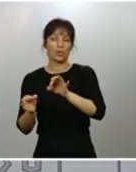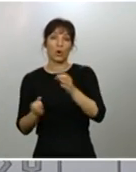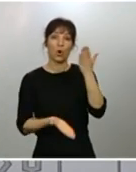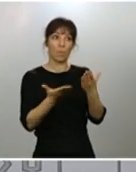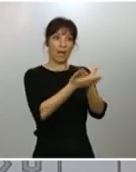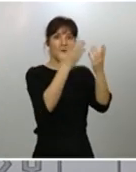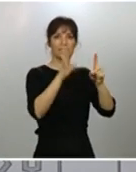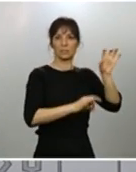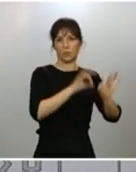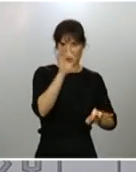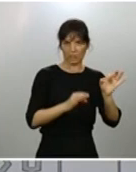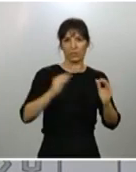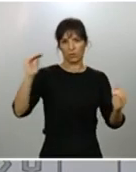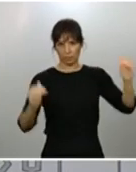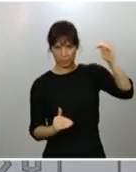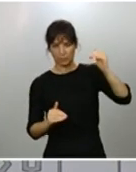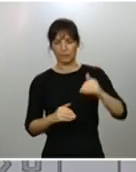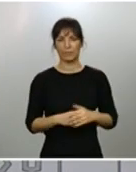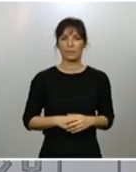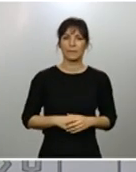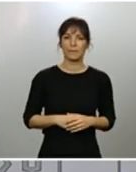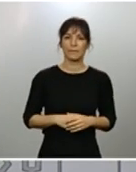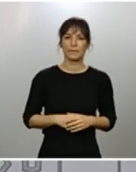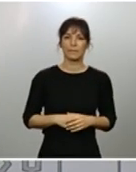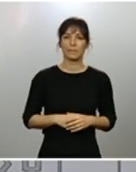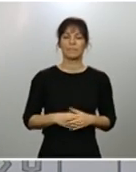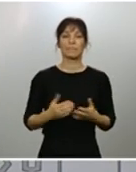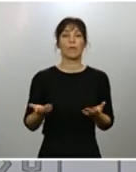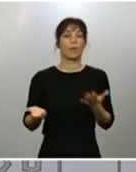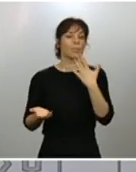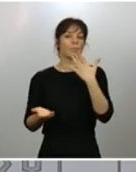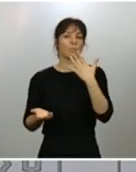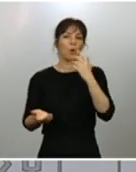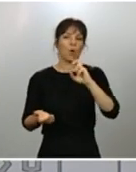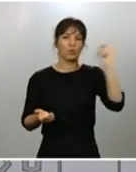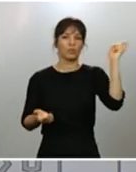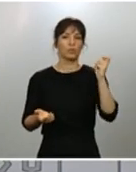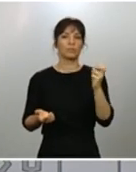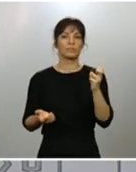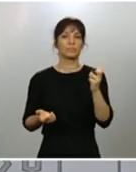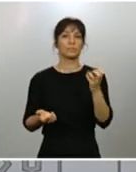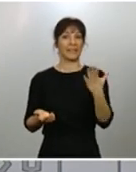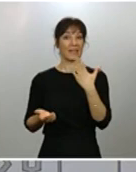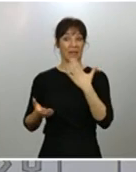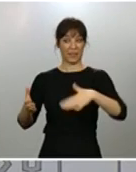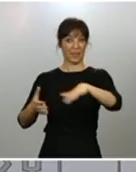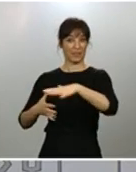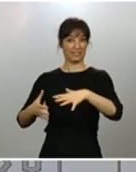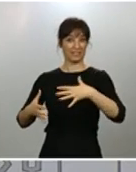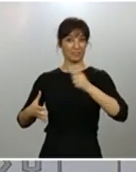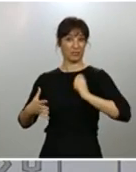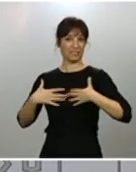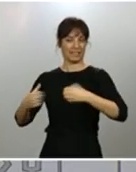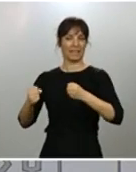los casos de la población general. Y sabemos también que, entre otras cosas, porque su edad y sus vulnerabilidades son